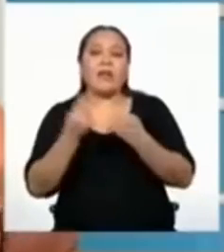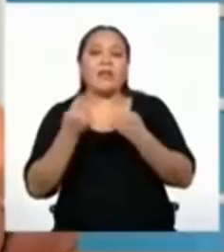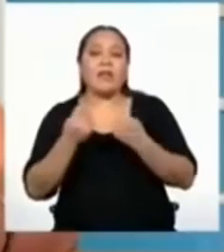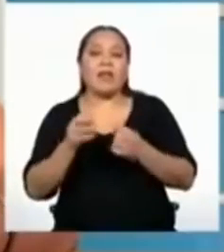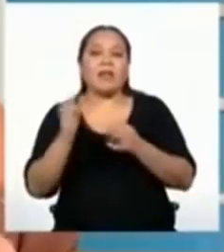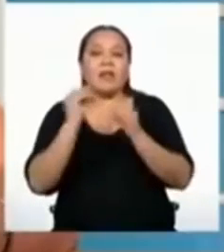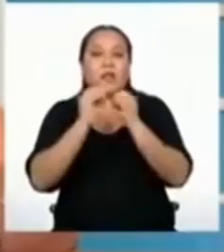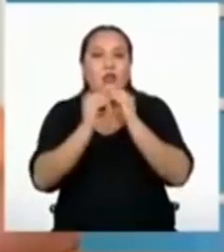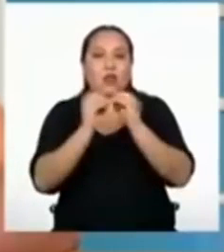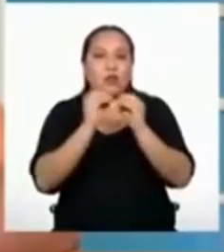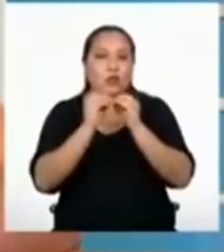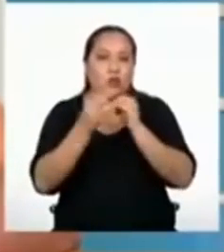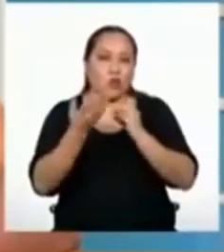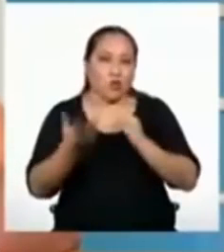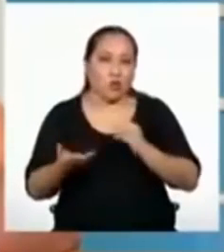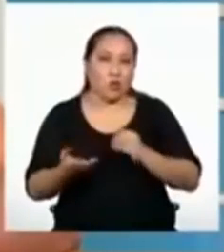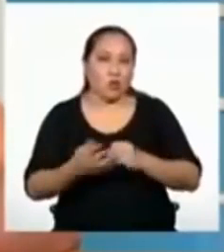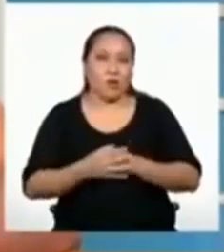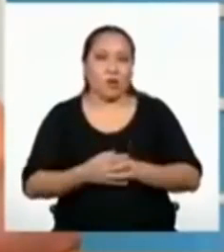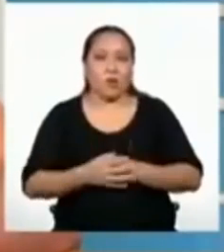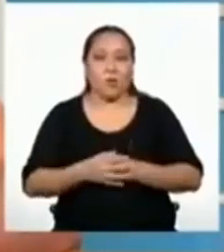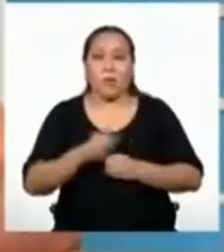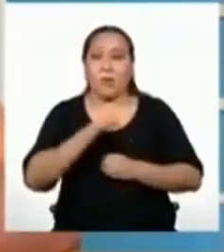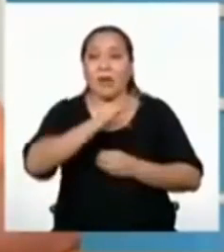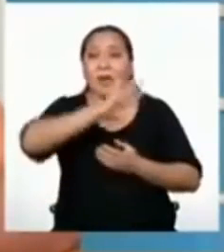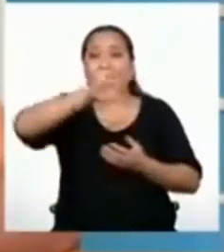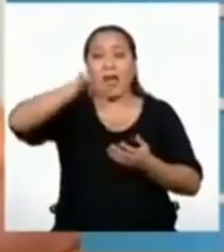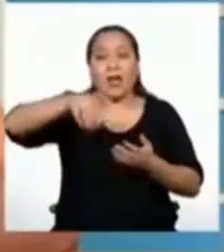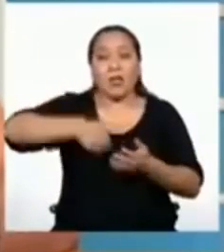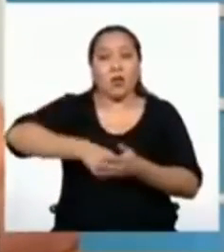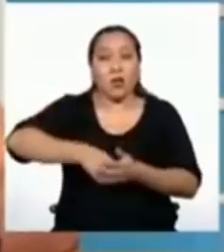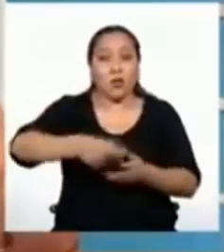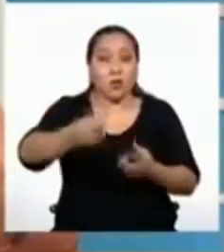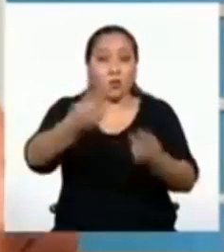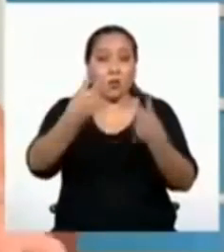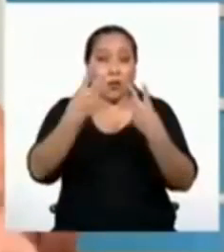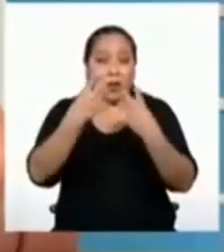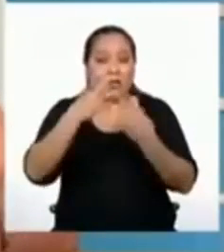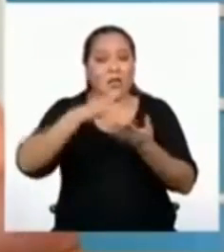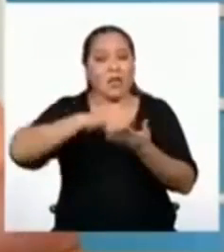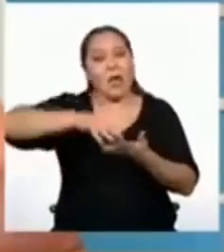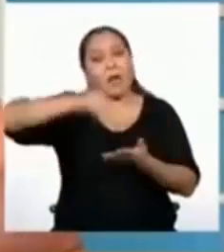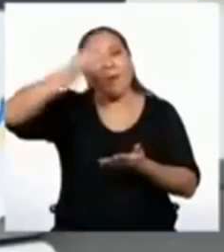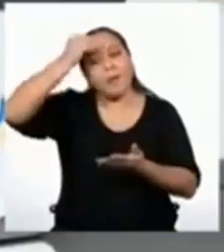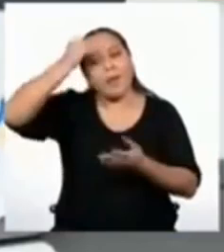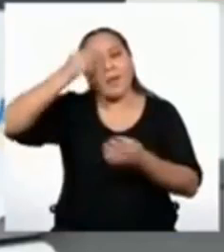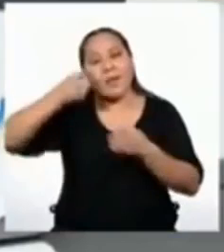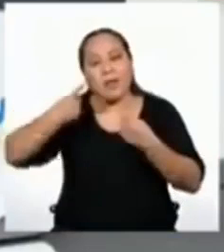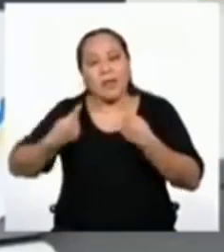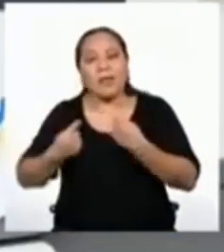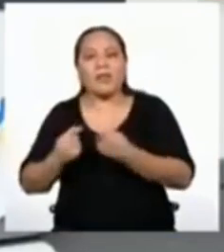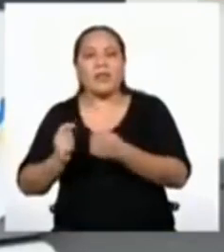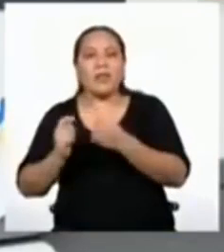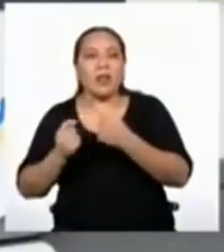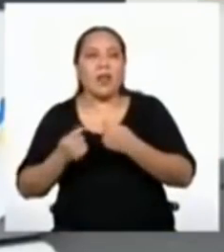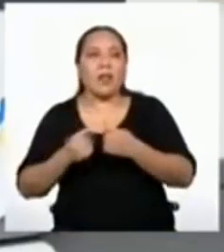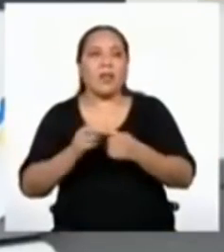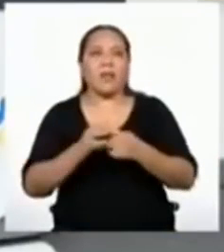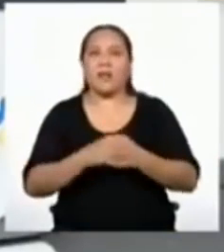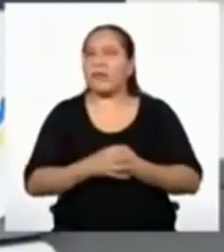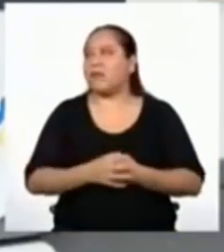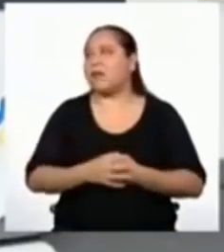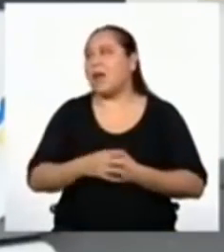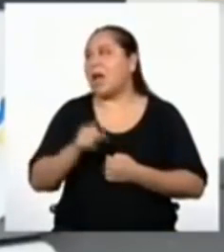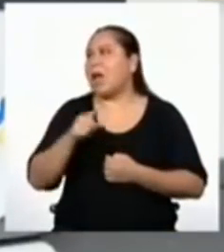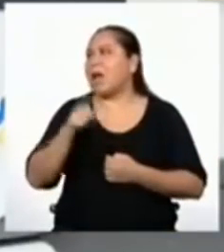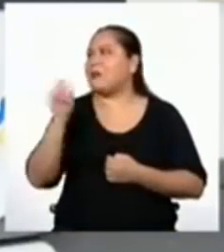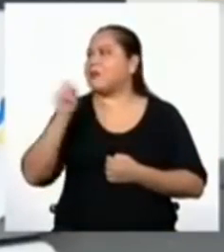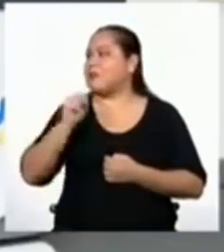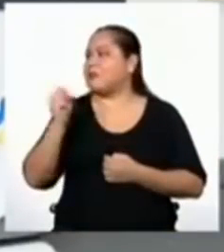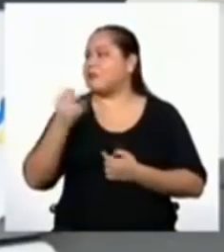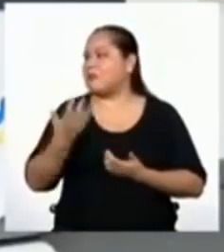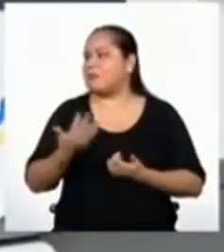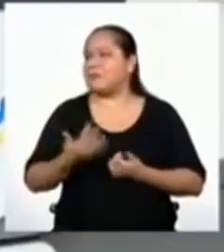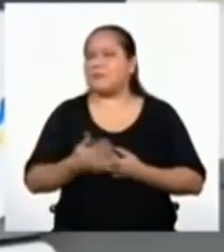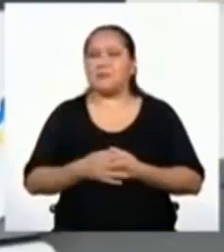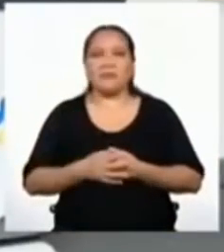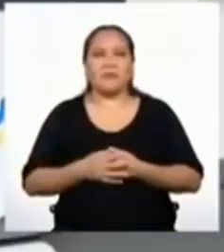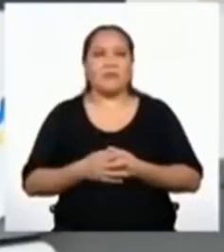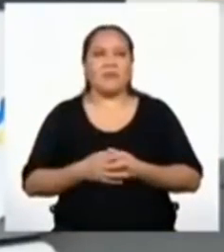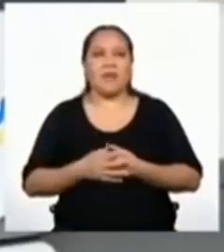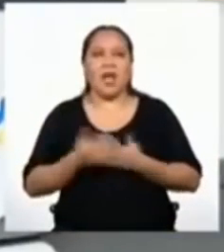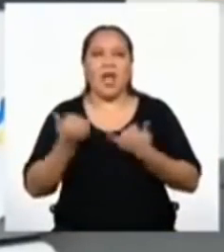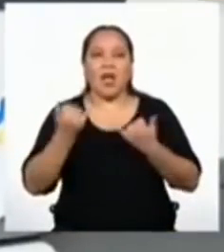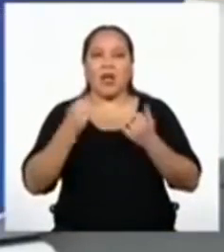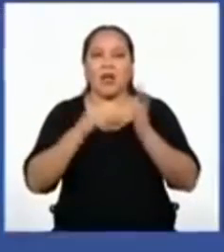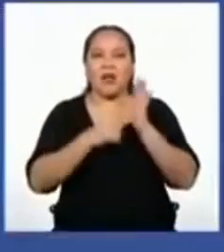solución al juego encasillados, para que todos y todas aprendamos de los intentos. Ah, bueno. Si es por eso, sí vale.